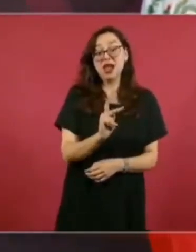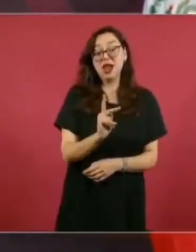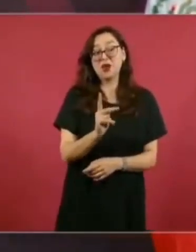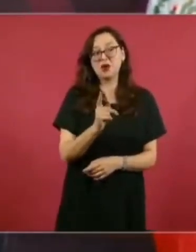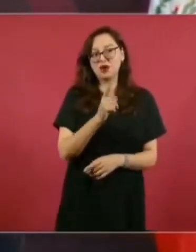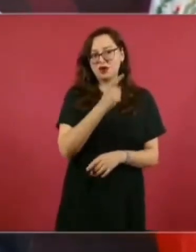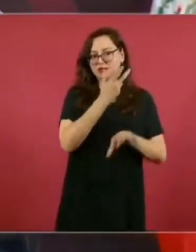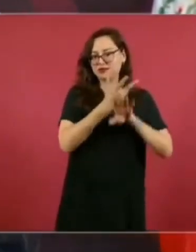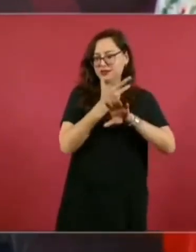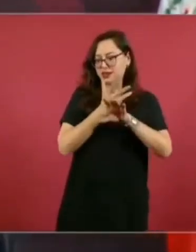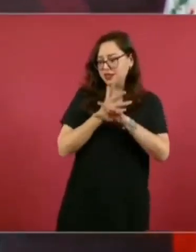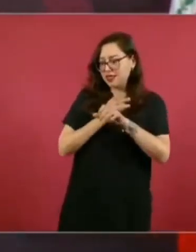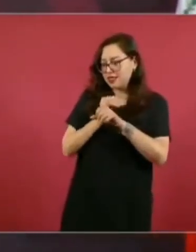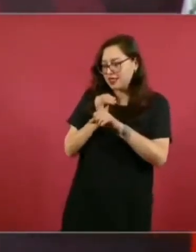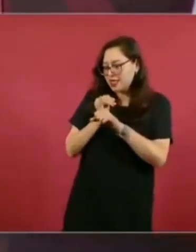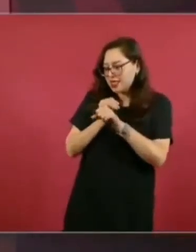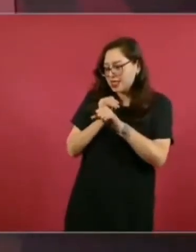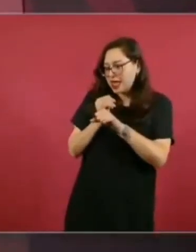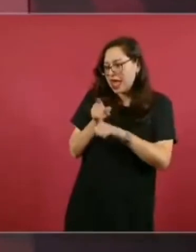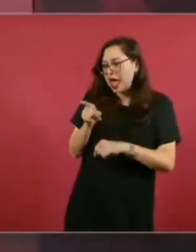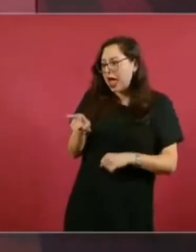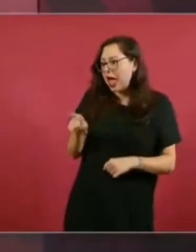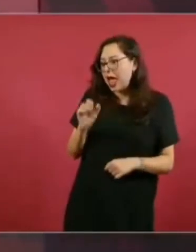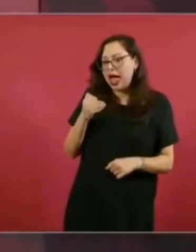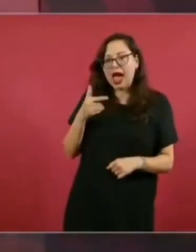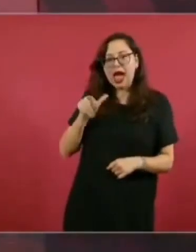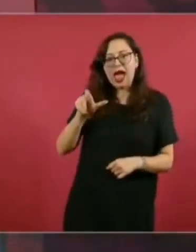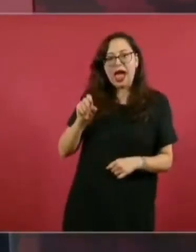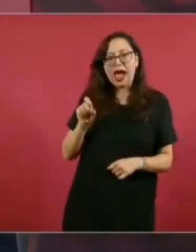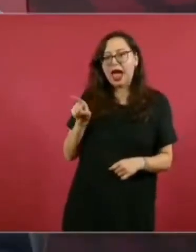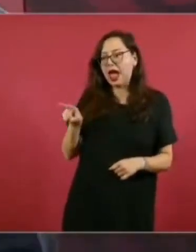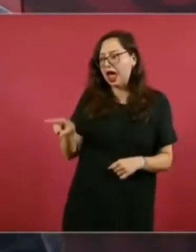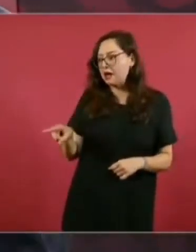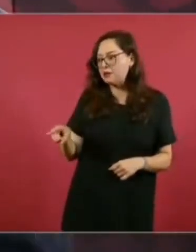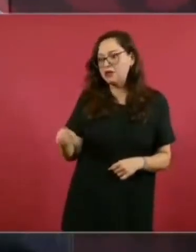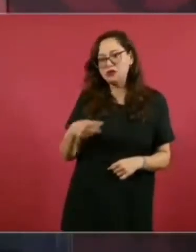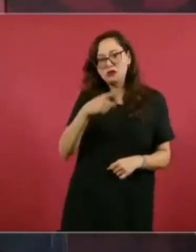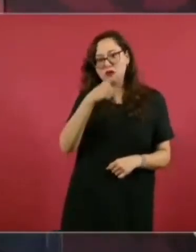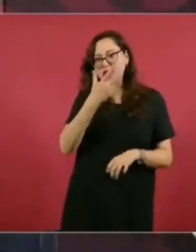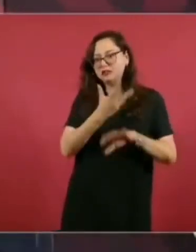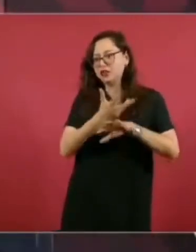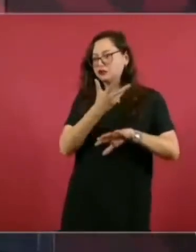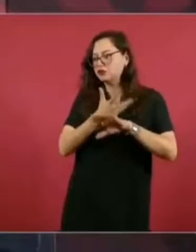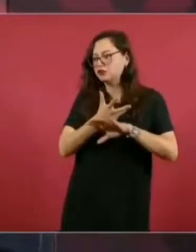gobierno de Estados Unidos de que tengo un departamento en Miami